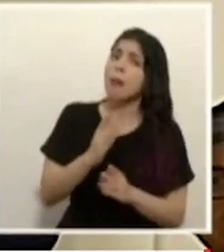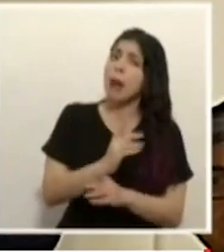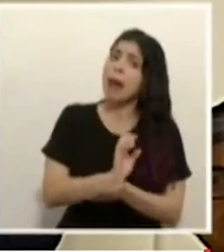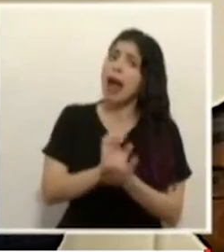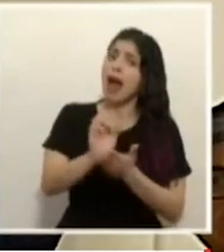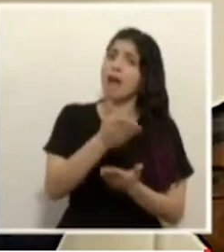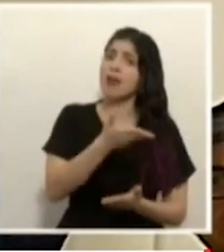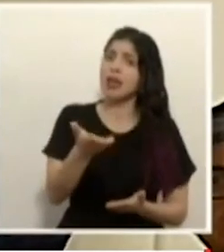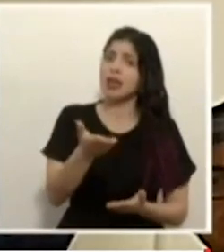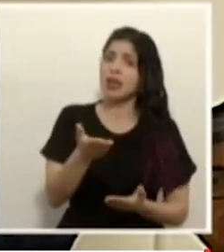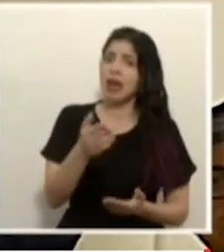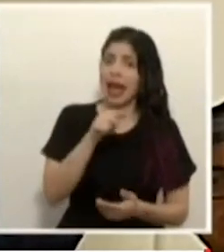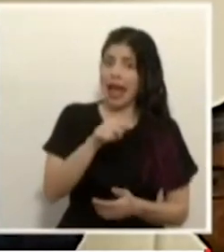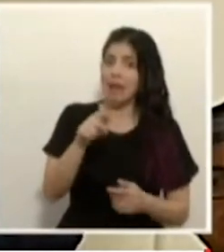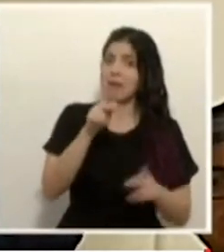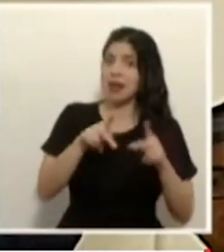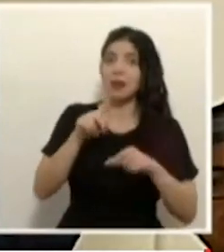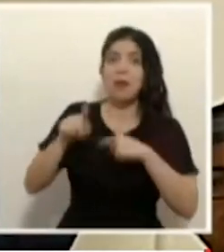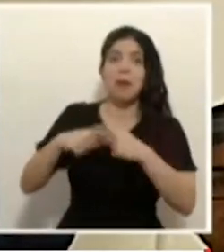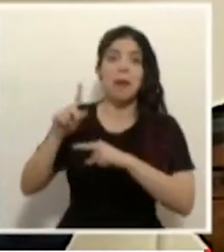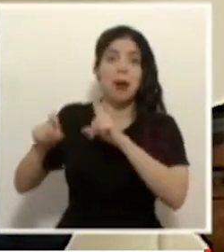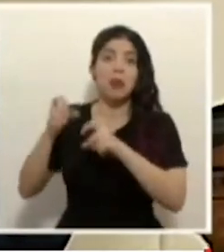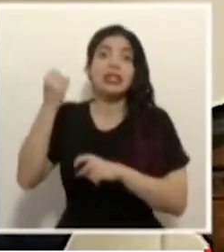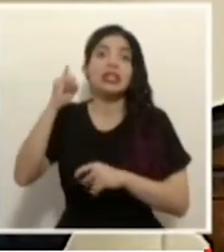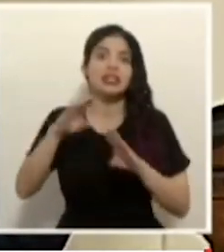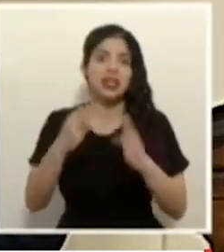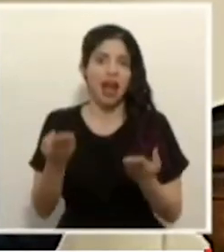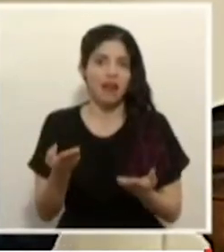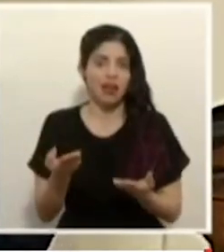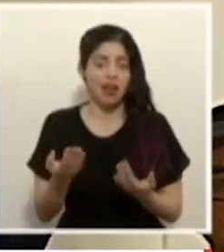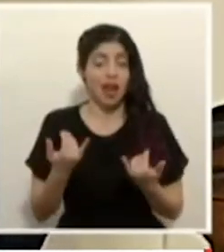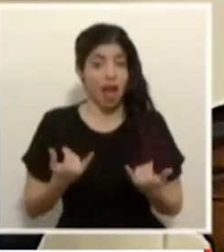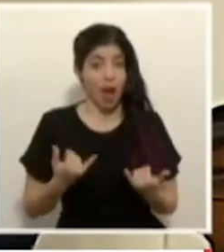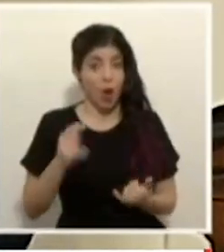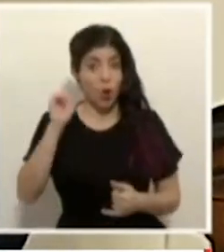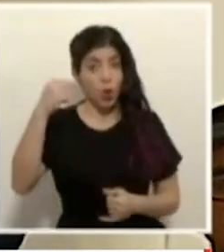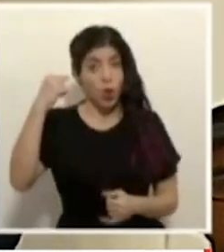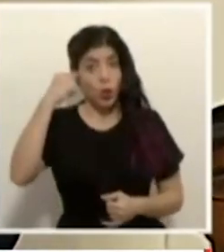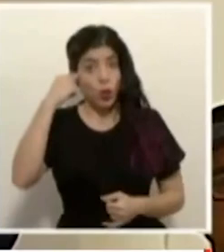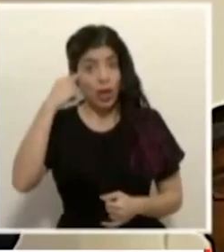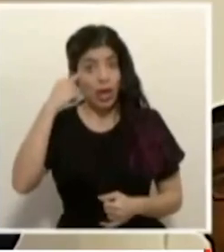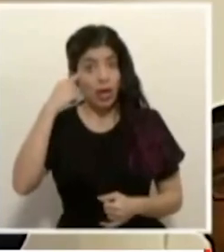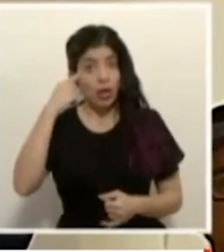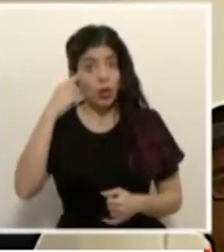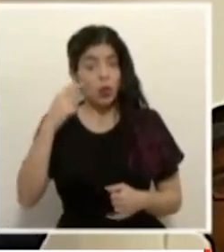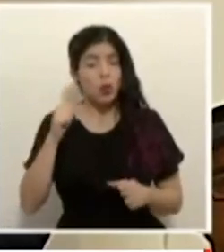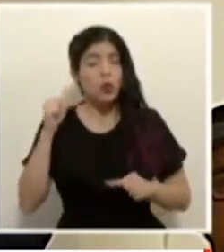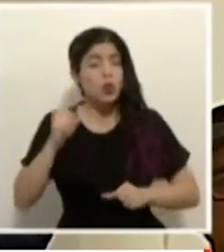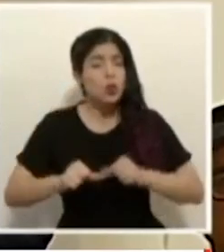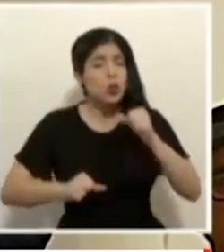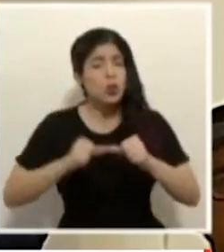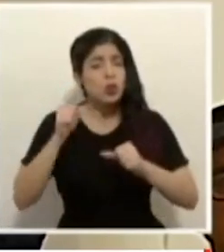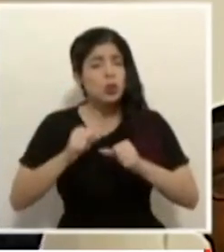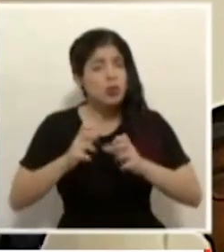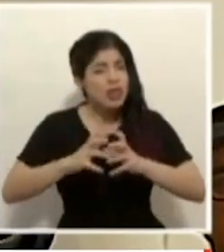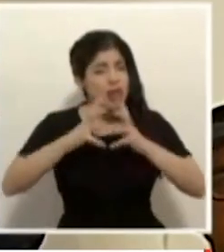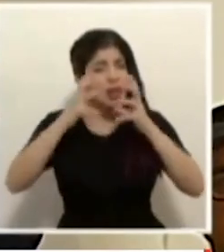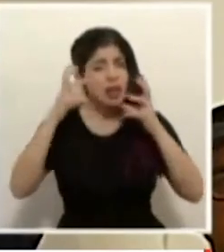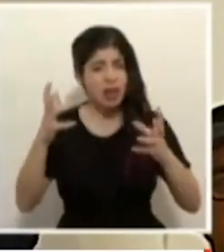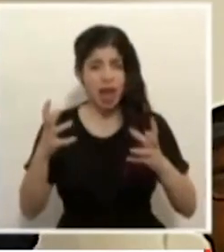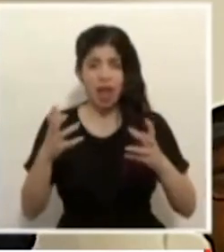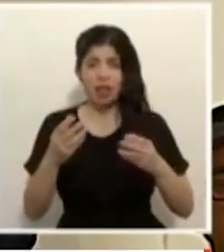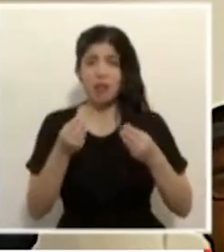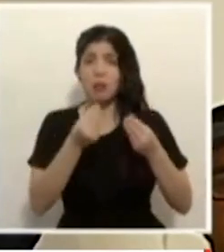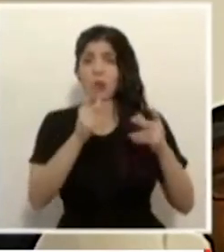¿Por qué no previnieron eso? Hoy el gobierno de la República la gran lucha que genera muchas